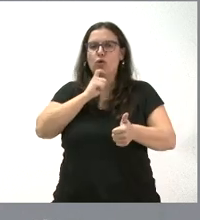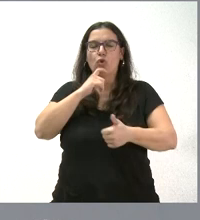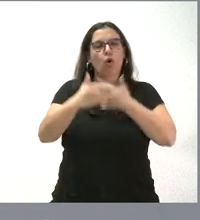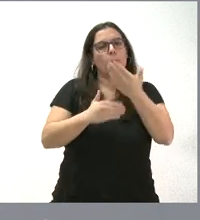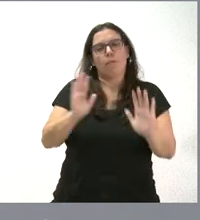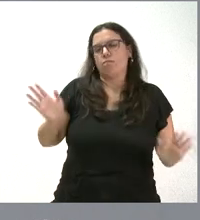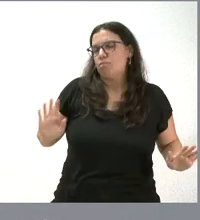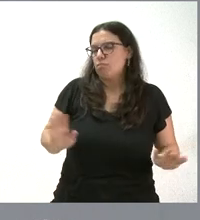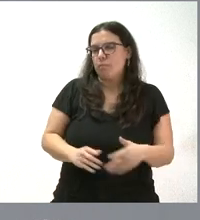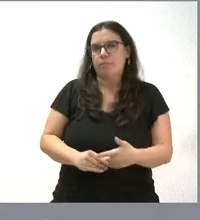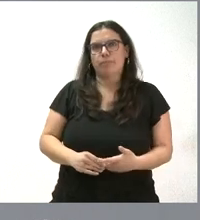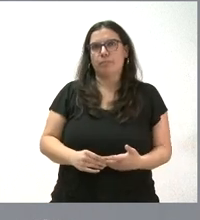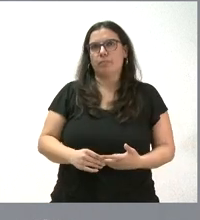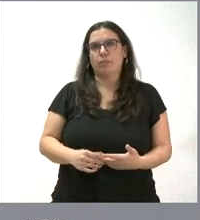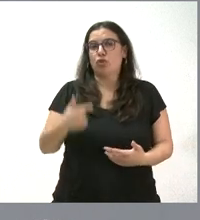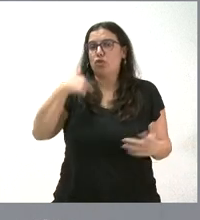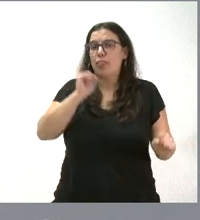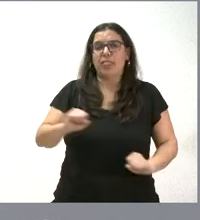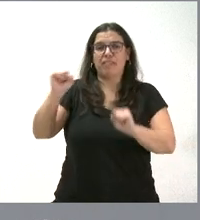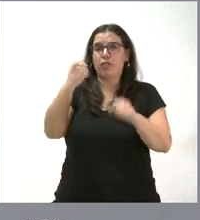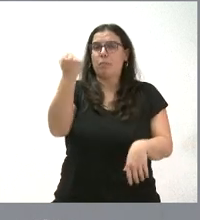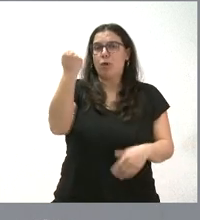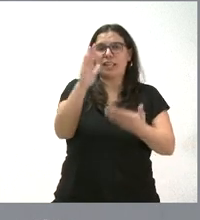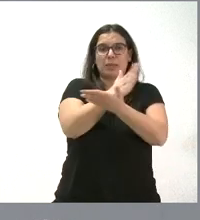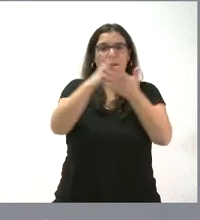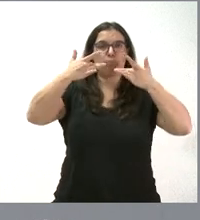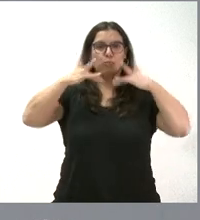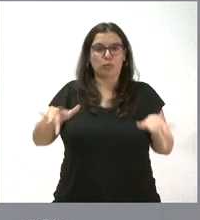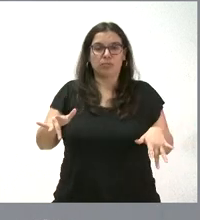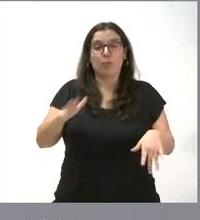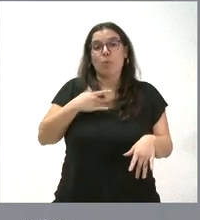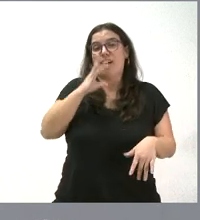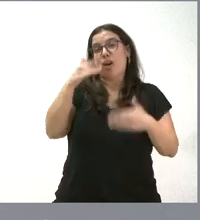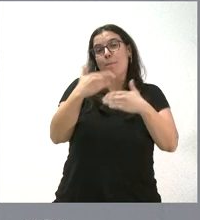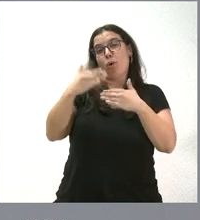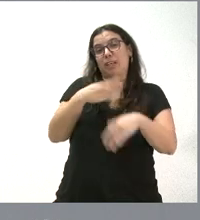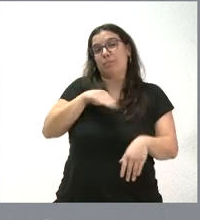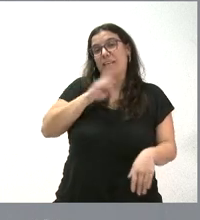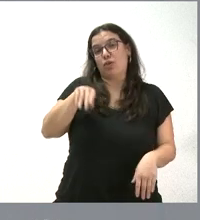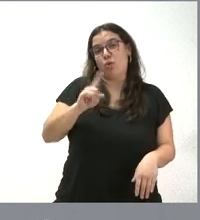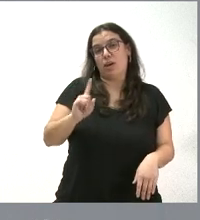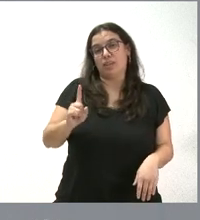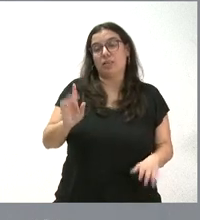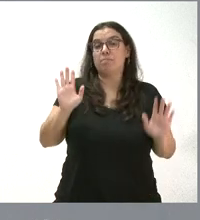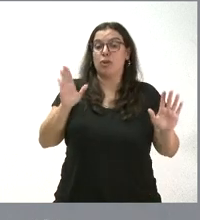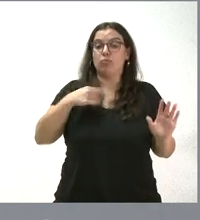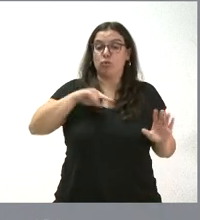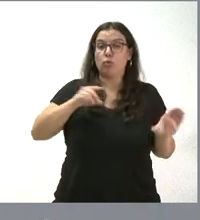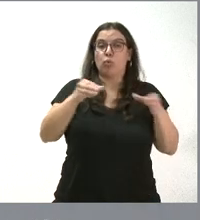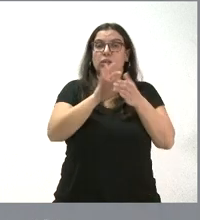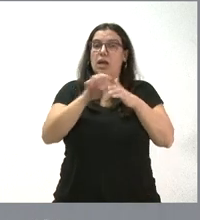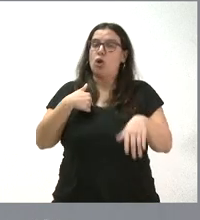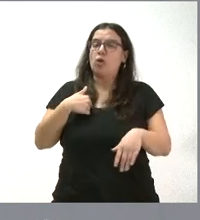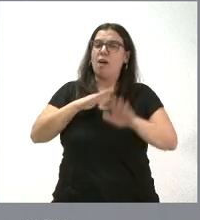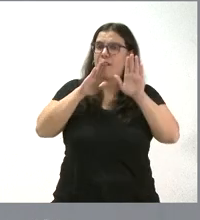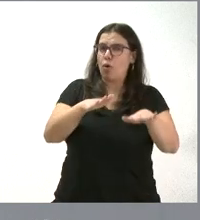resolución. Si es que yo defiendo la separación de poderes, a lo mejor no está muy de moda en España. Pero la Junta de Castilla y León es muy partidaria